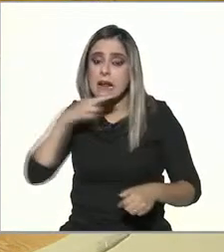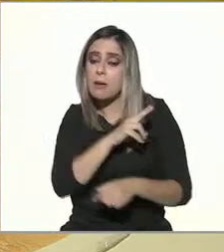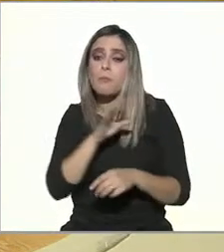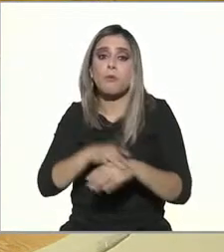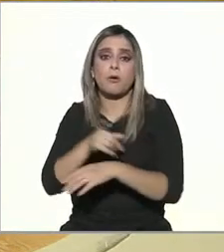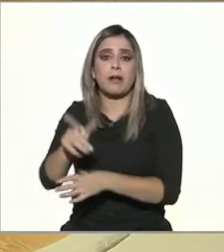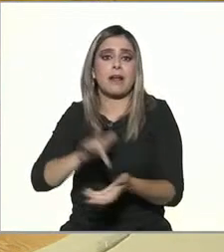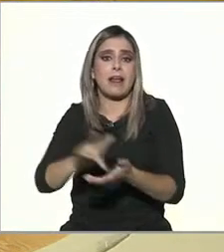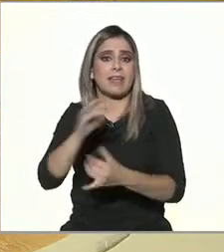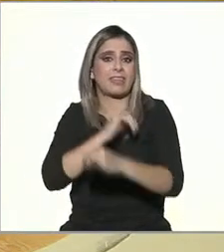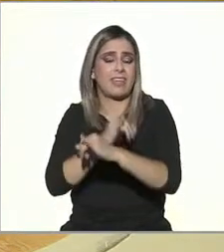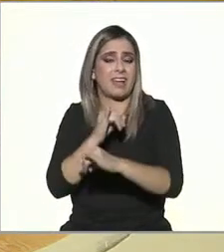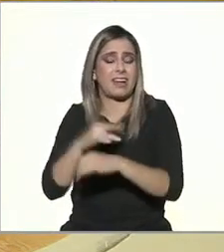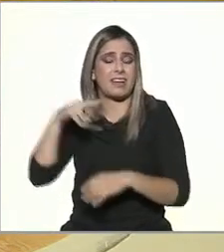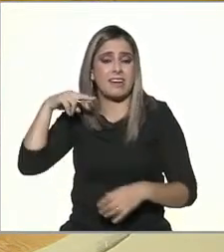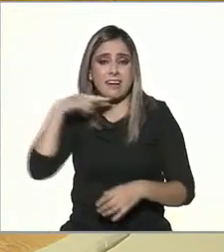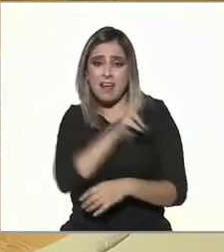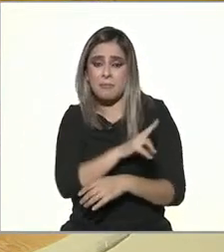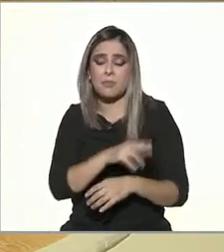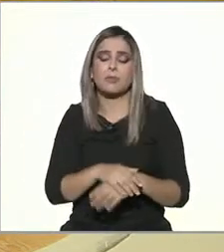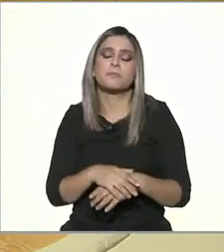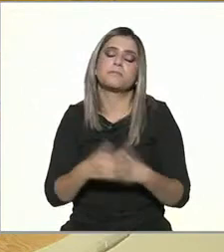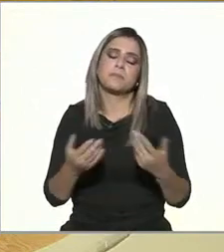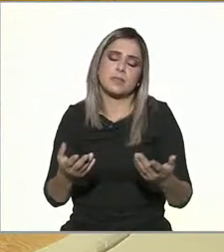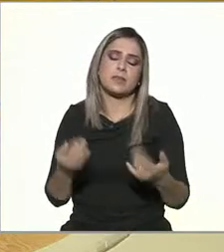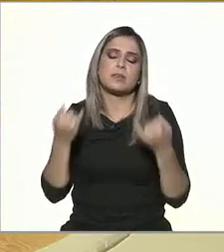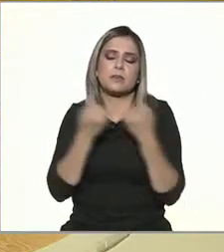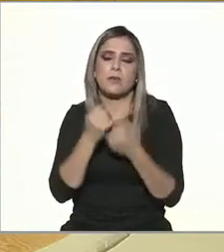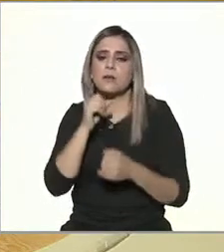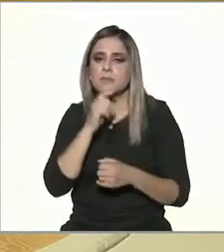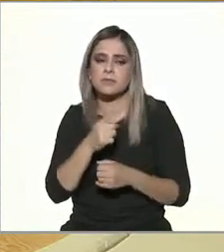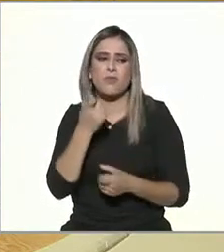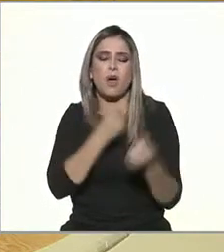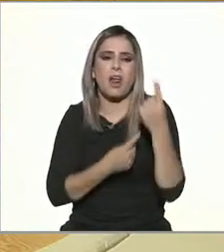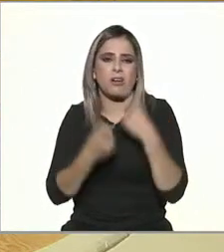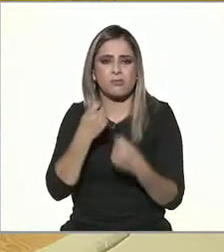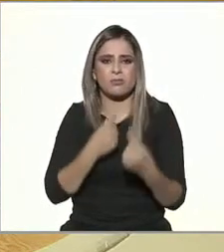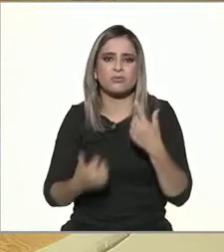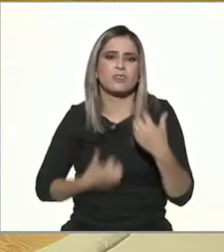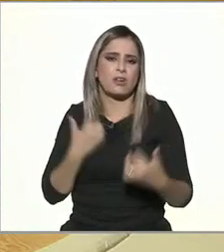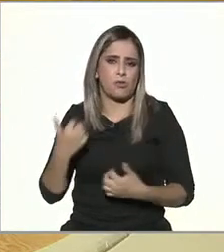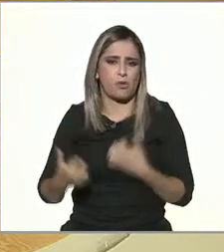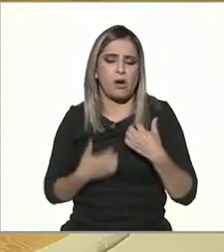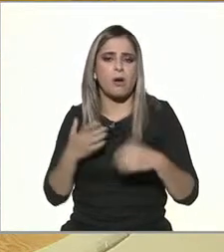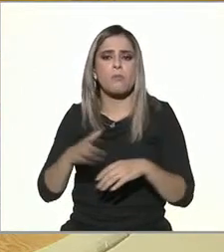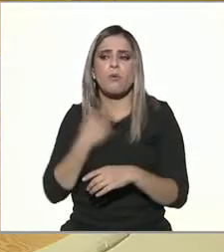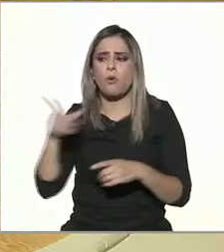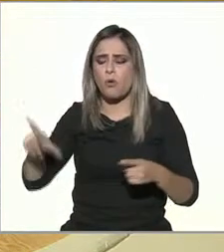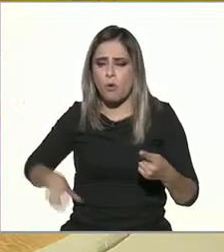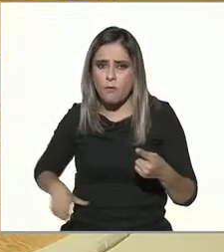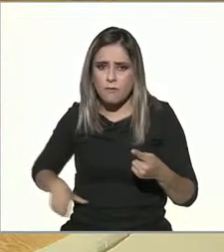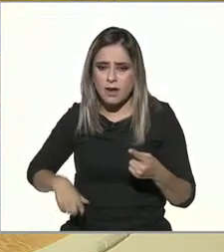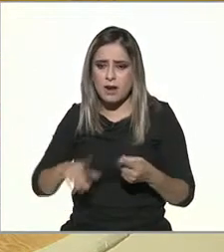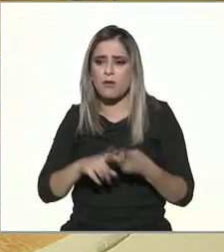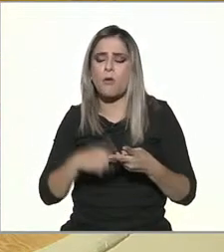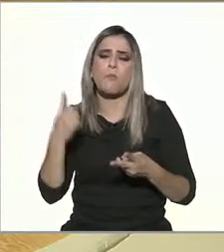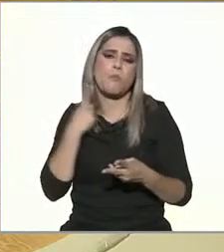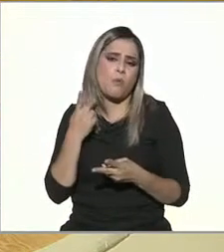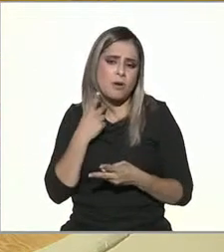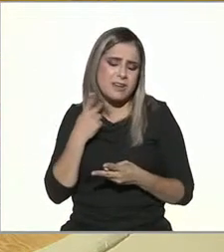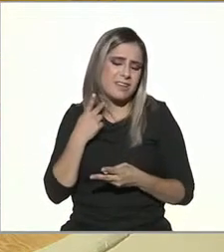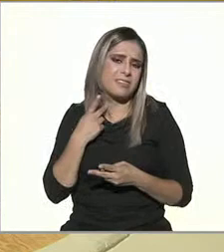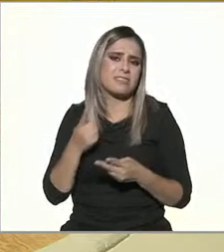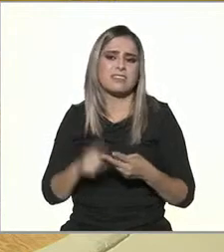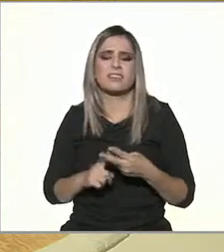pues, ciertos disgustos, también hay que decirlo así, sobre la democracia, sobre los gobiernos, sobre los partidos políticos,